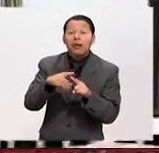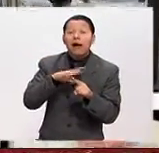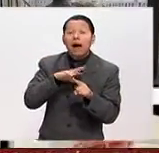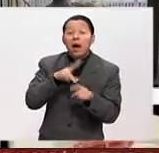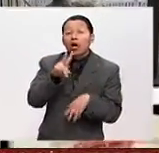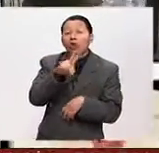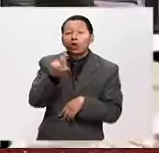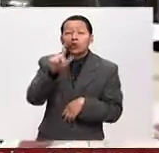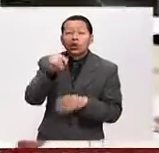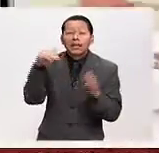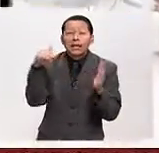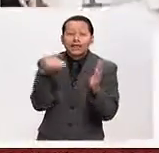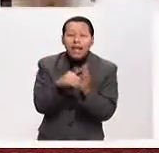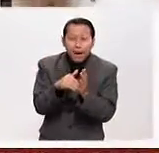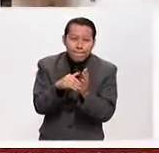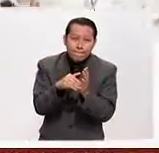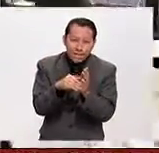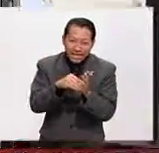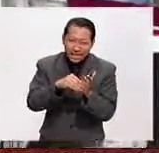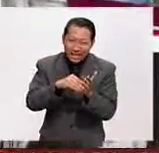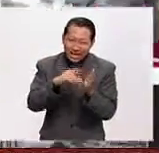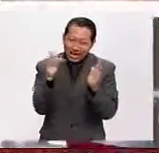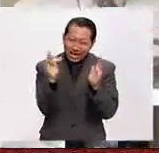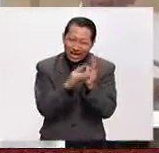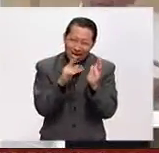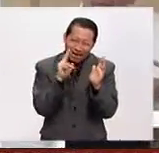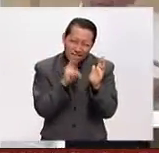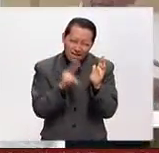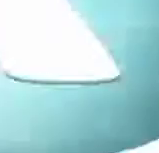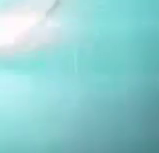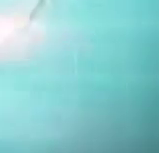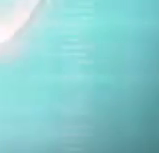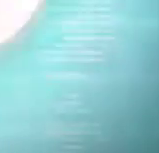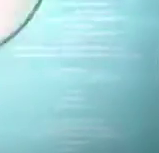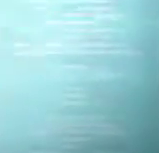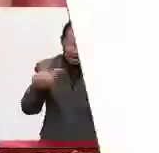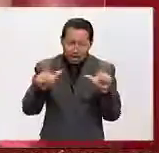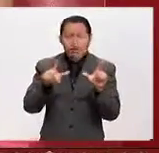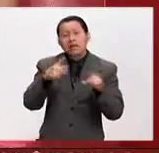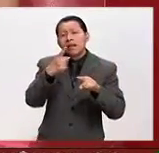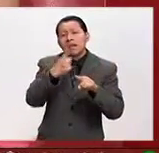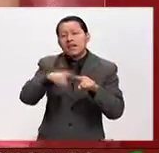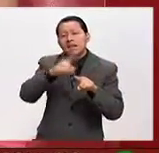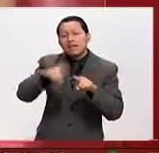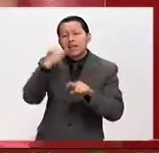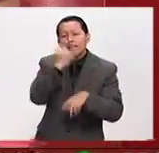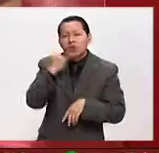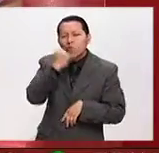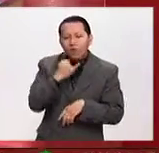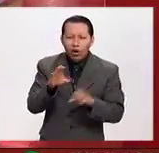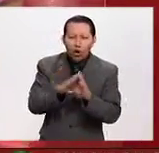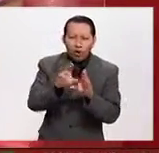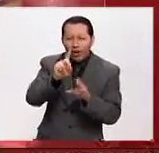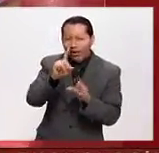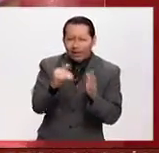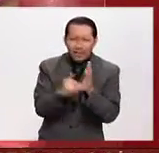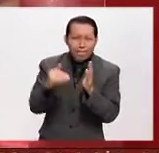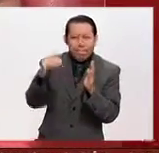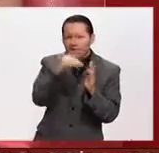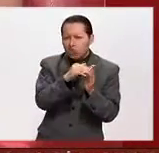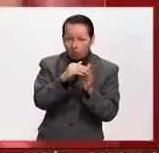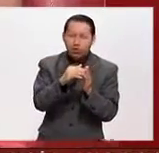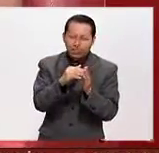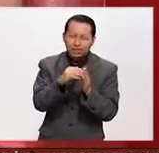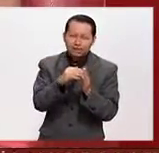doscientos setenta mil visitas en sus cuentas de Twitter en varios idiomas que ya suman más de treinta millones de seguidores